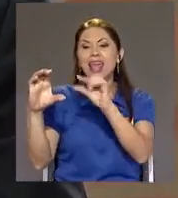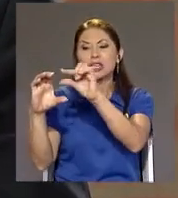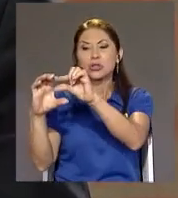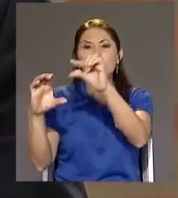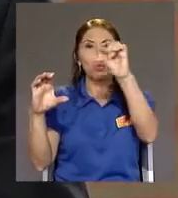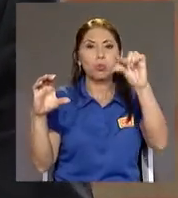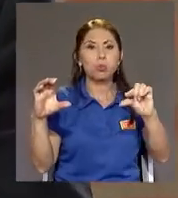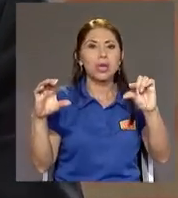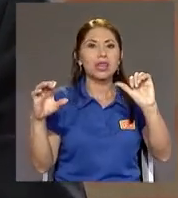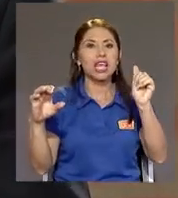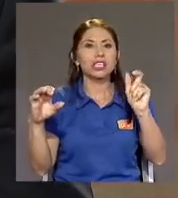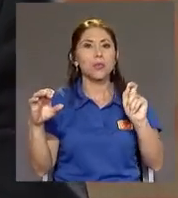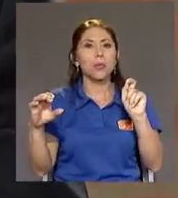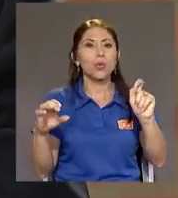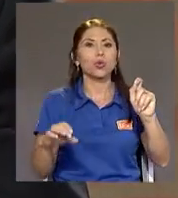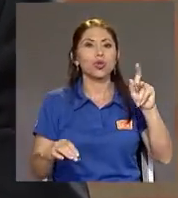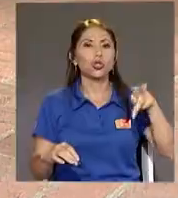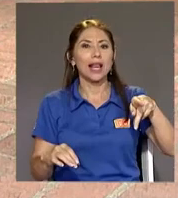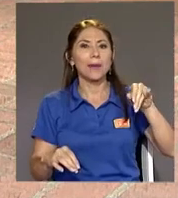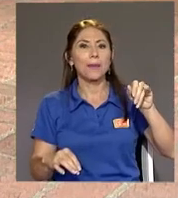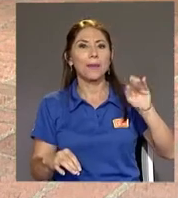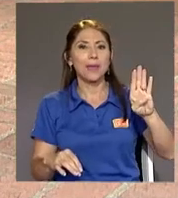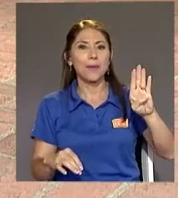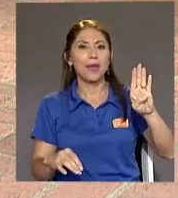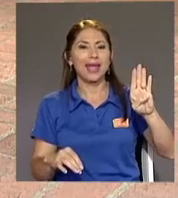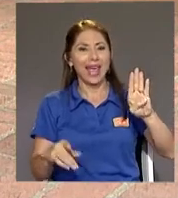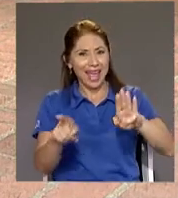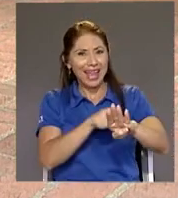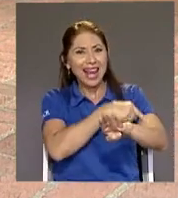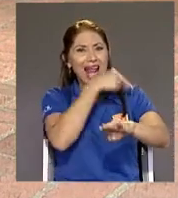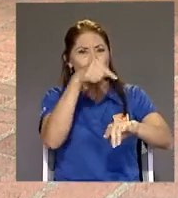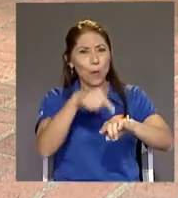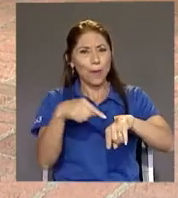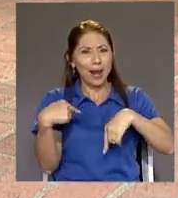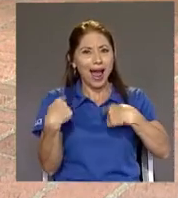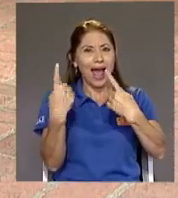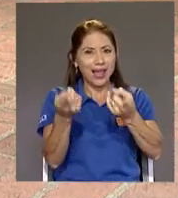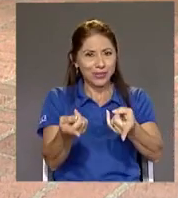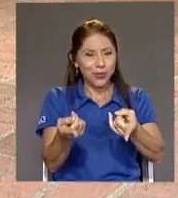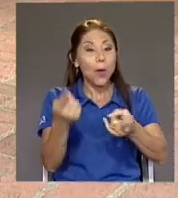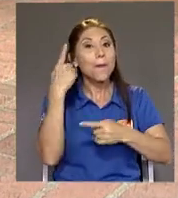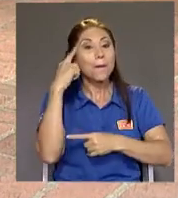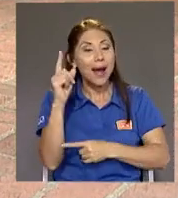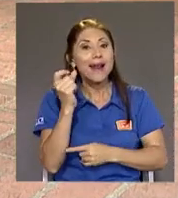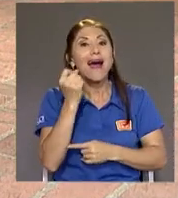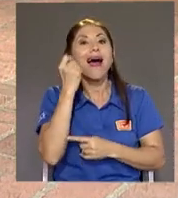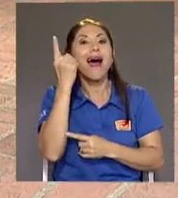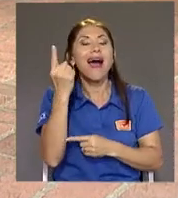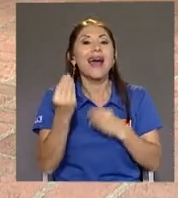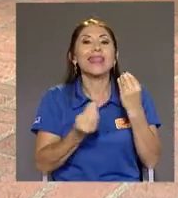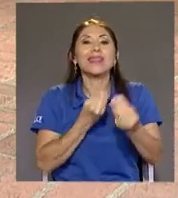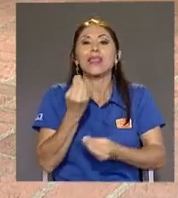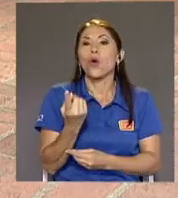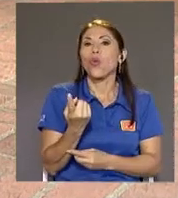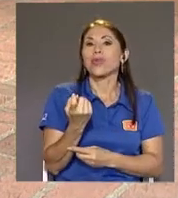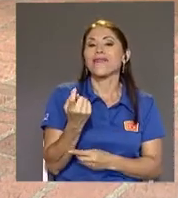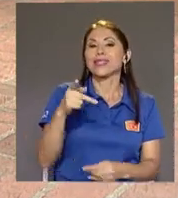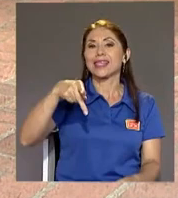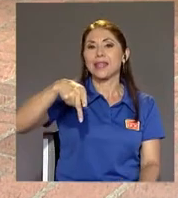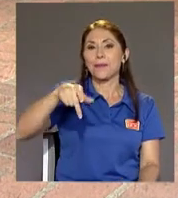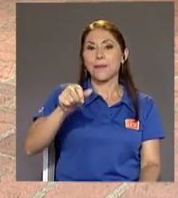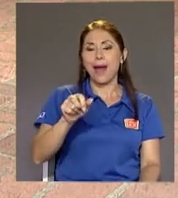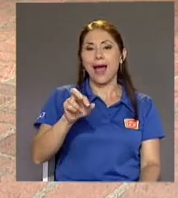puntos del PIB En el largo plazo Entonces Para irlo atervizando A la noción De un déficit Parafiscal